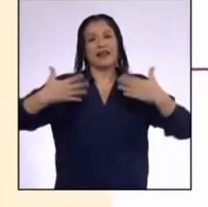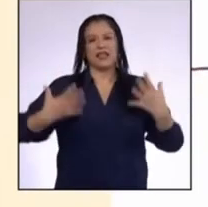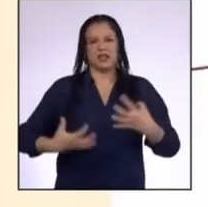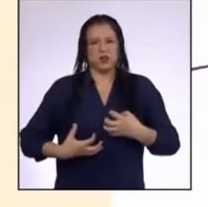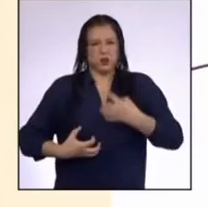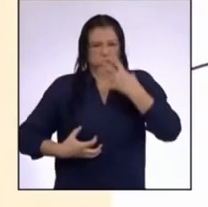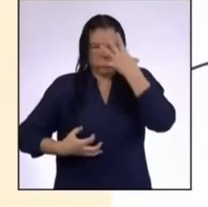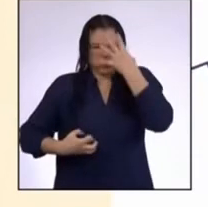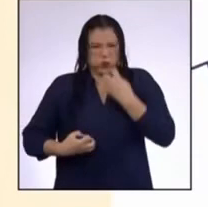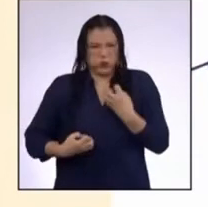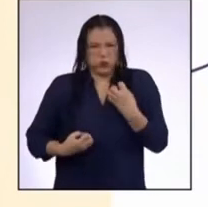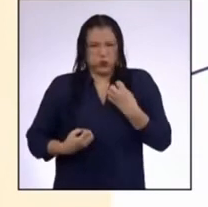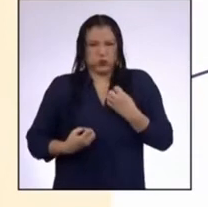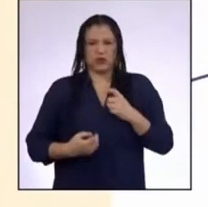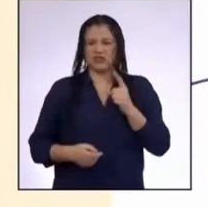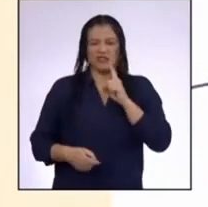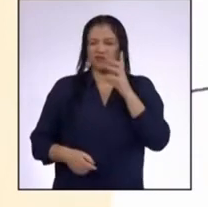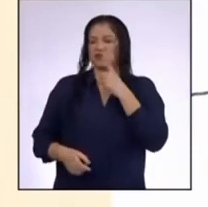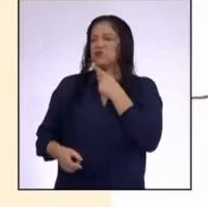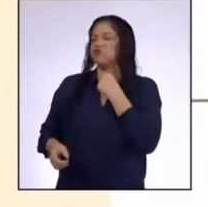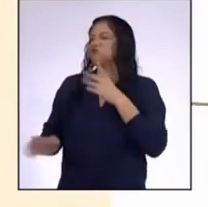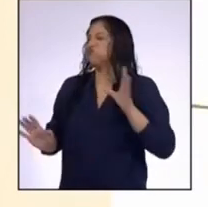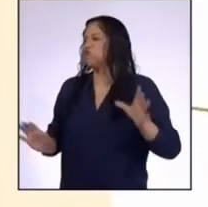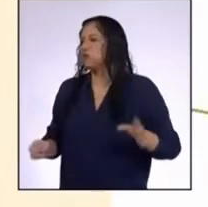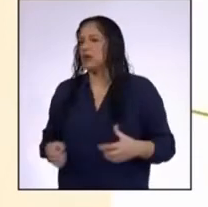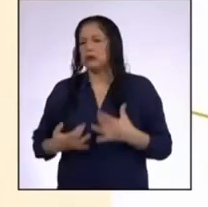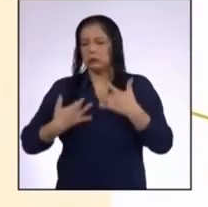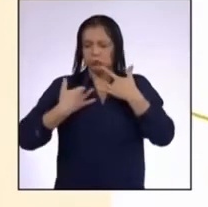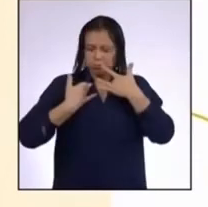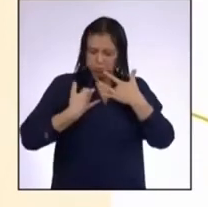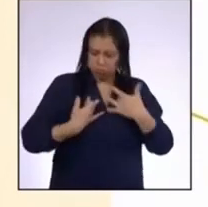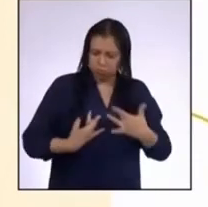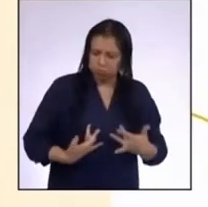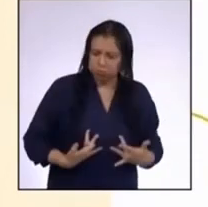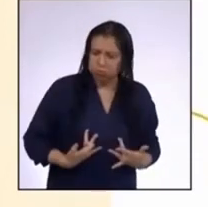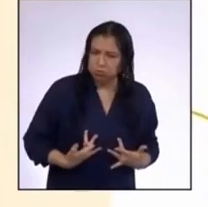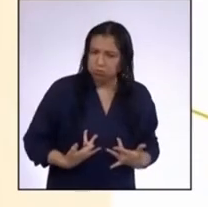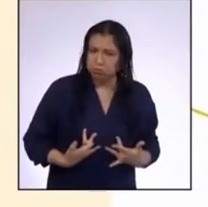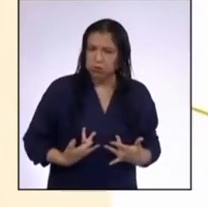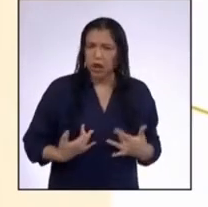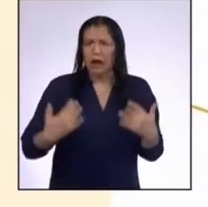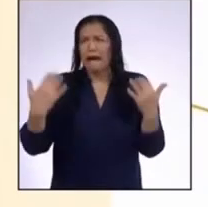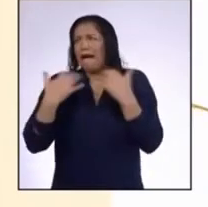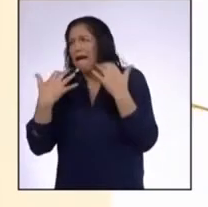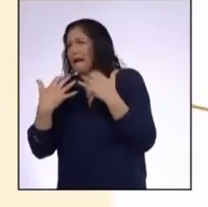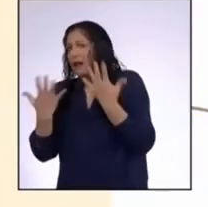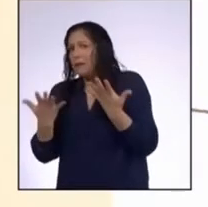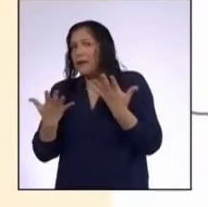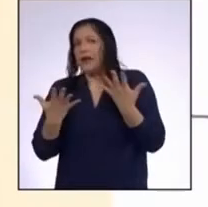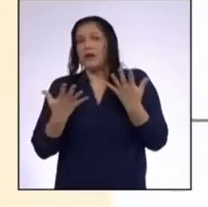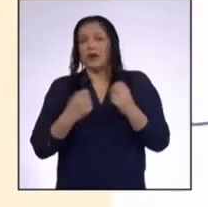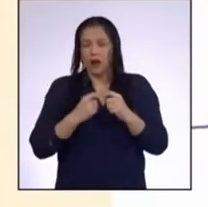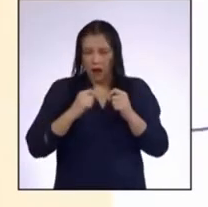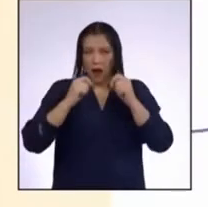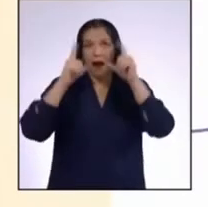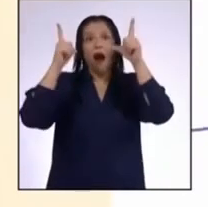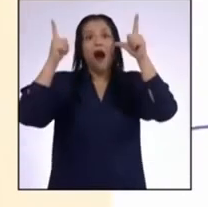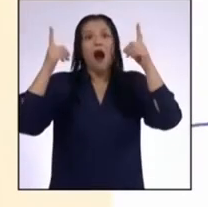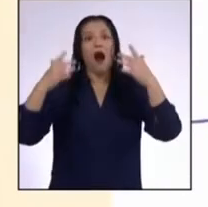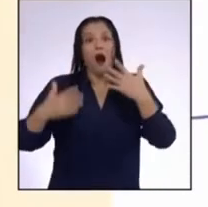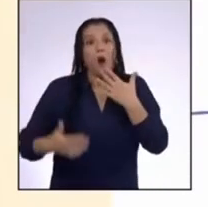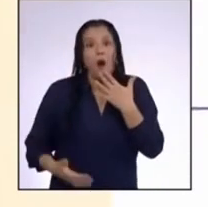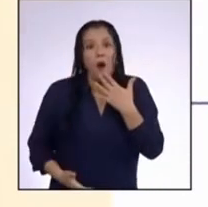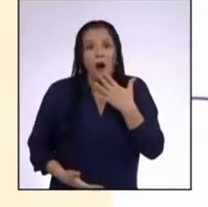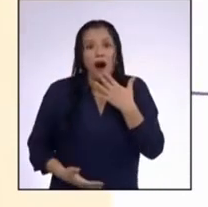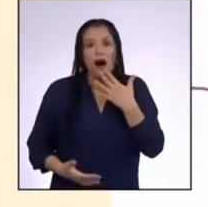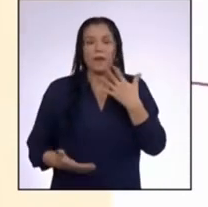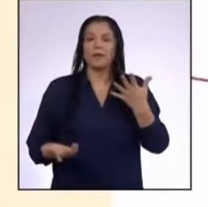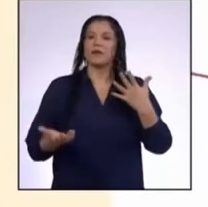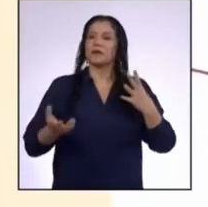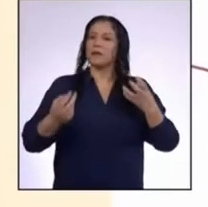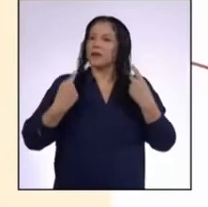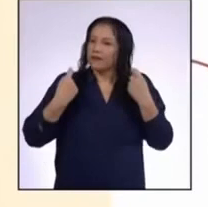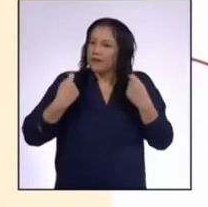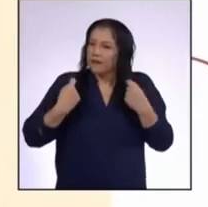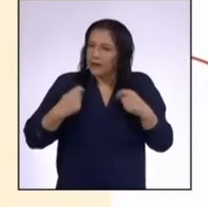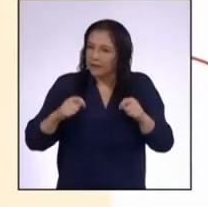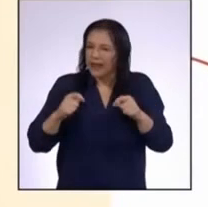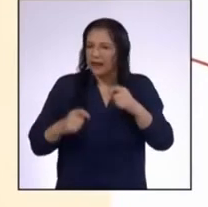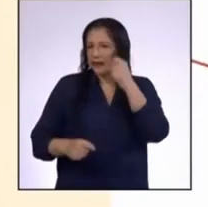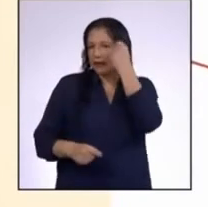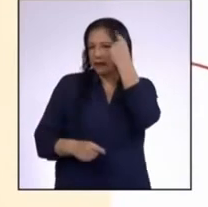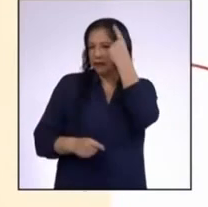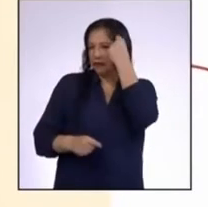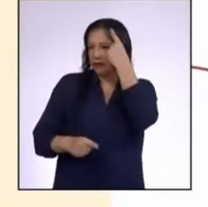ira, el desagrado, la tristeza, el miedo y la sorpresa Vamos a intentar